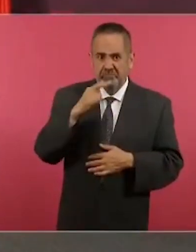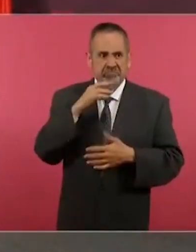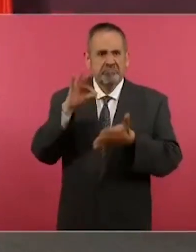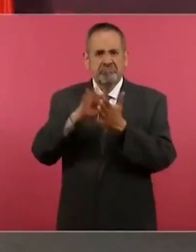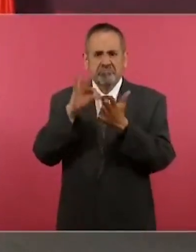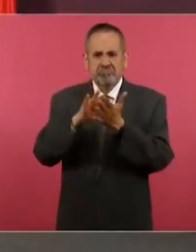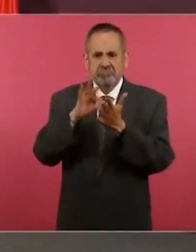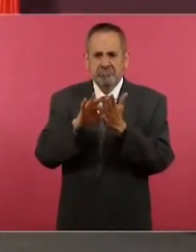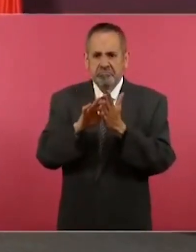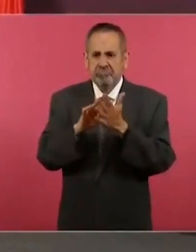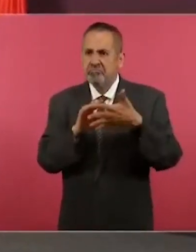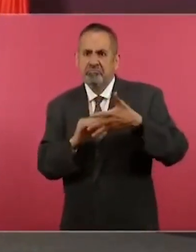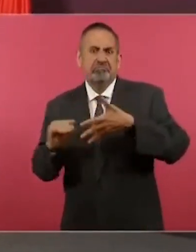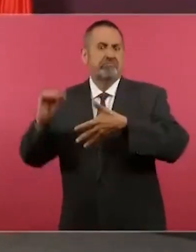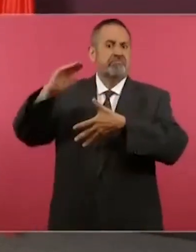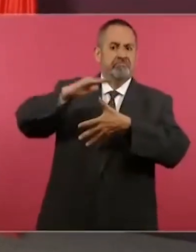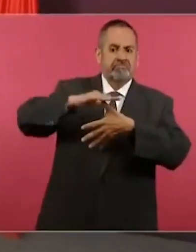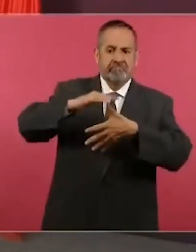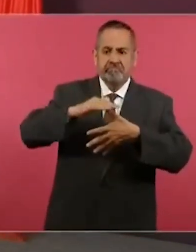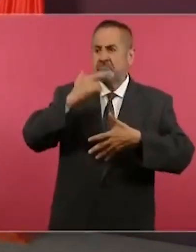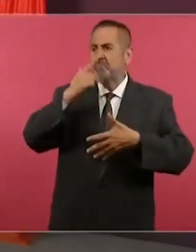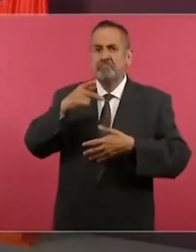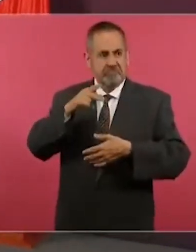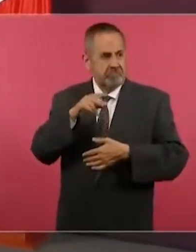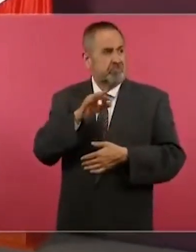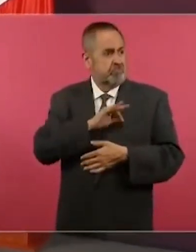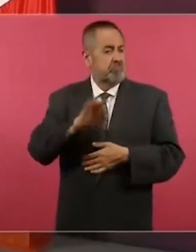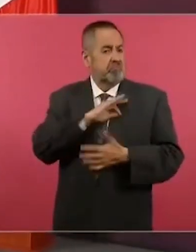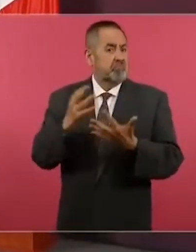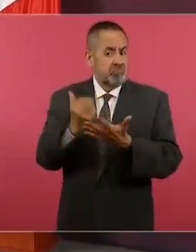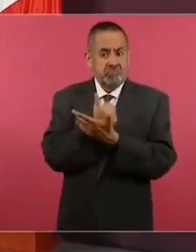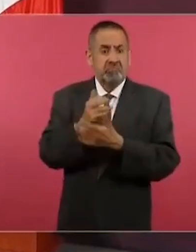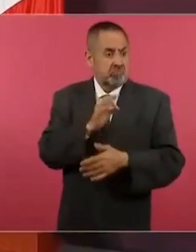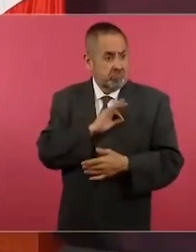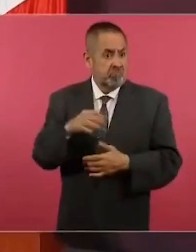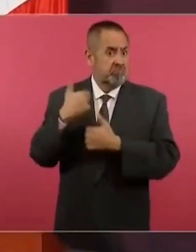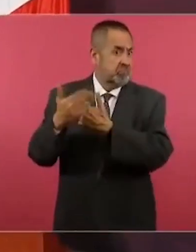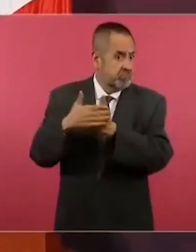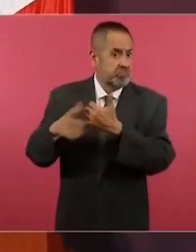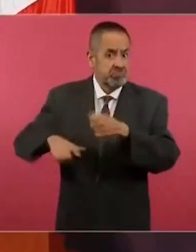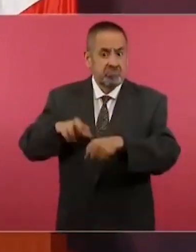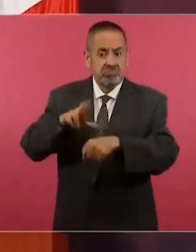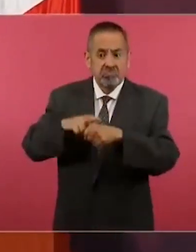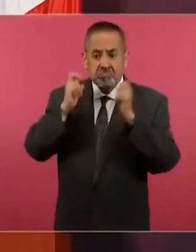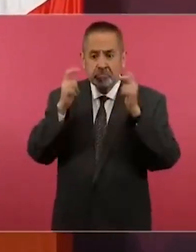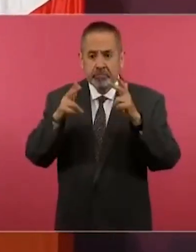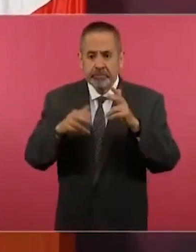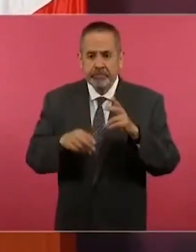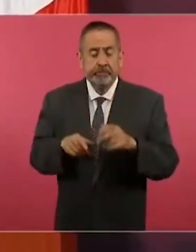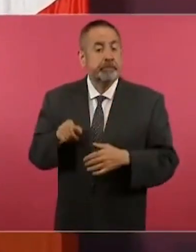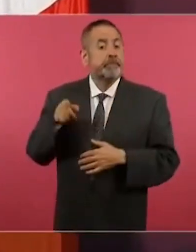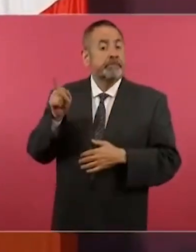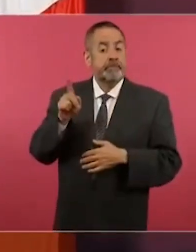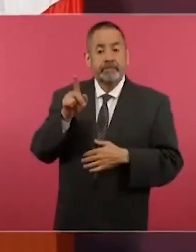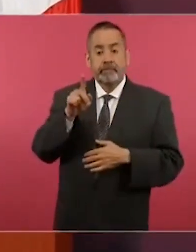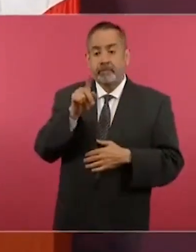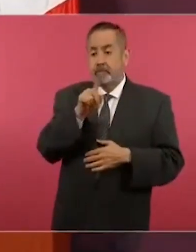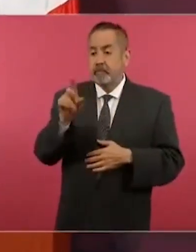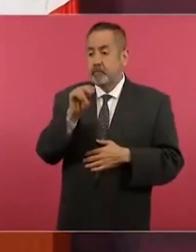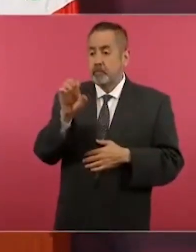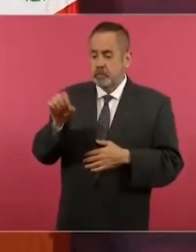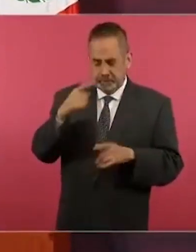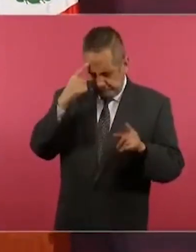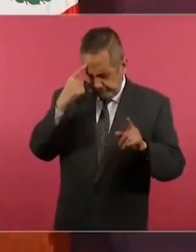tenía esta responsabilidad de garantizar la